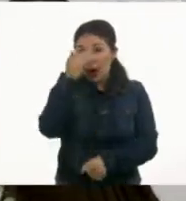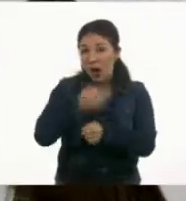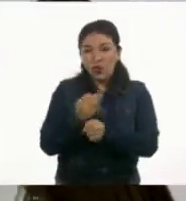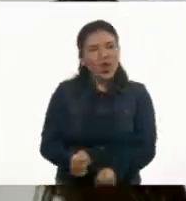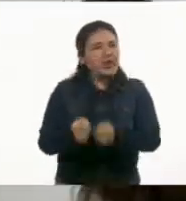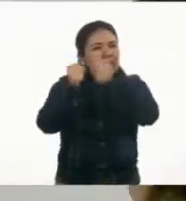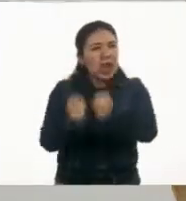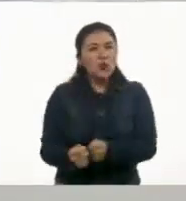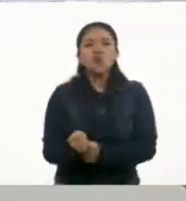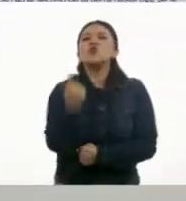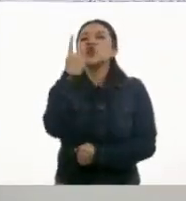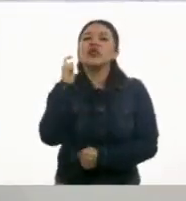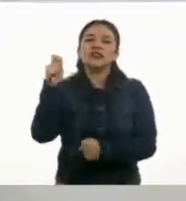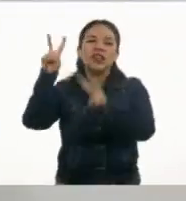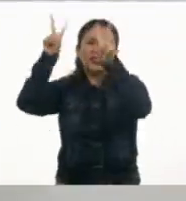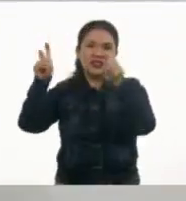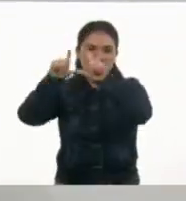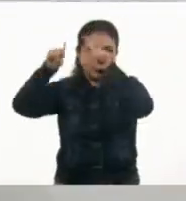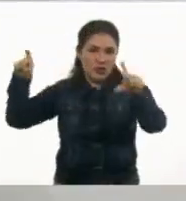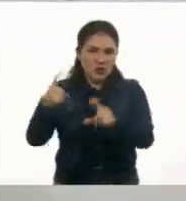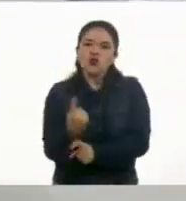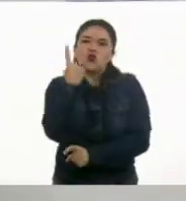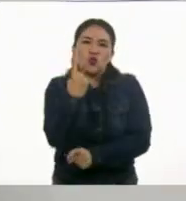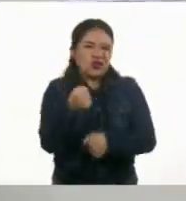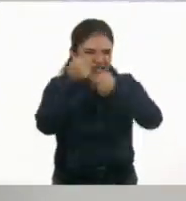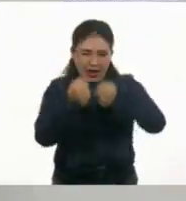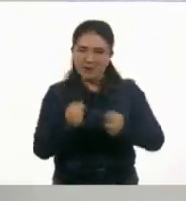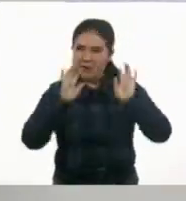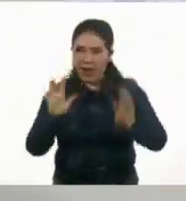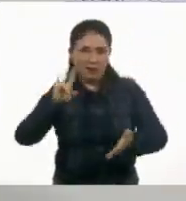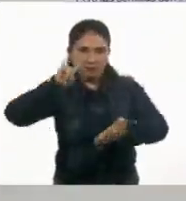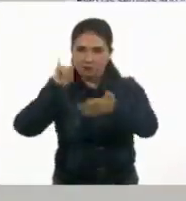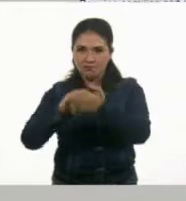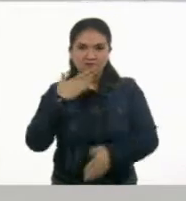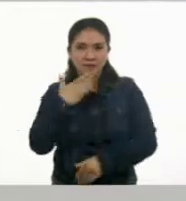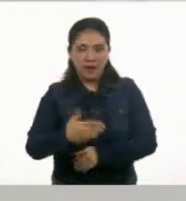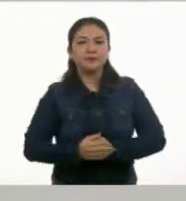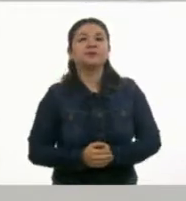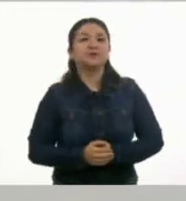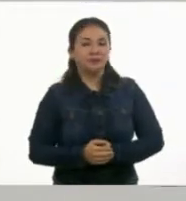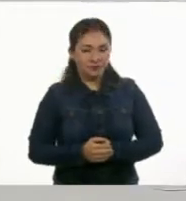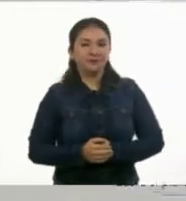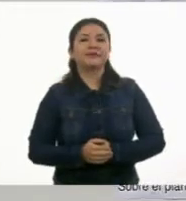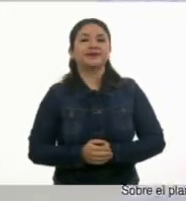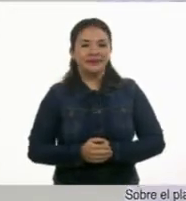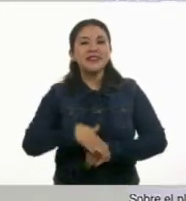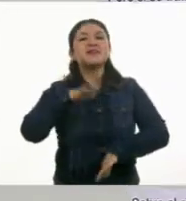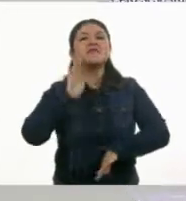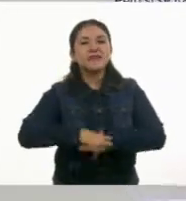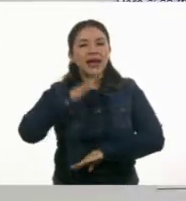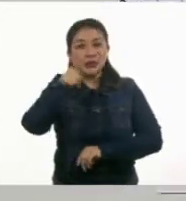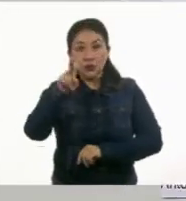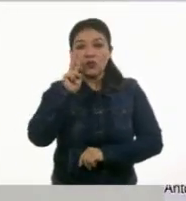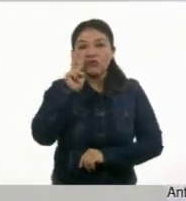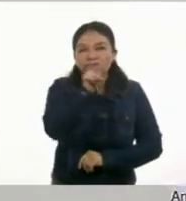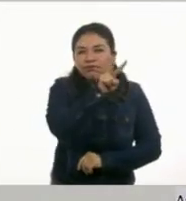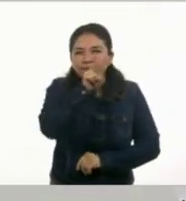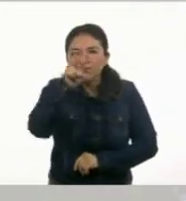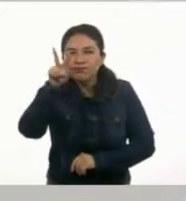seguro... Es el título. Es el título. Ese sí nos quedó perfecto. Ya, te vamos ayudando, Ale. Muy bien. Muchas gracias. Y observen,